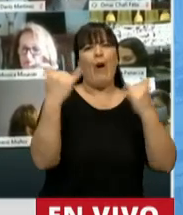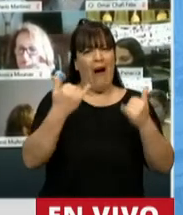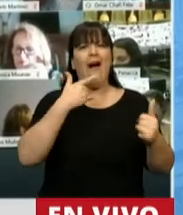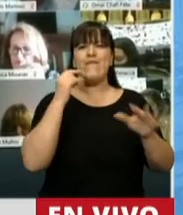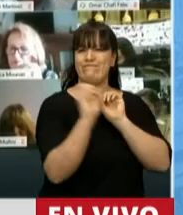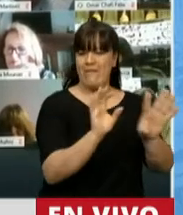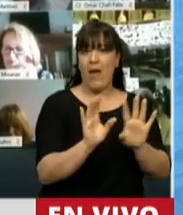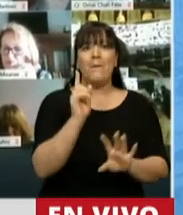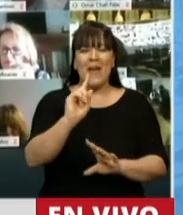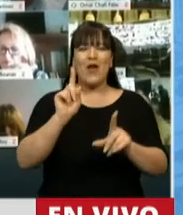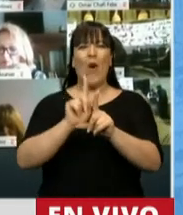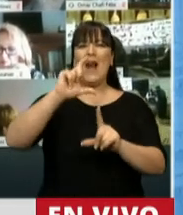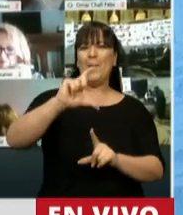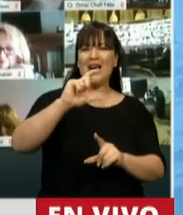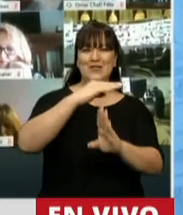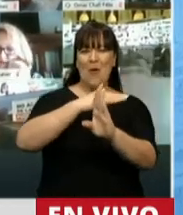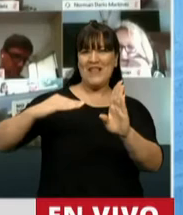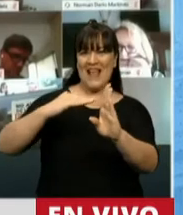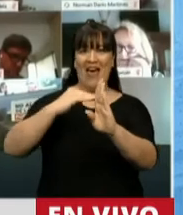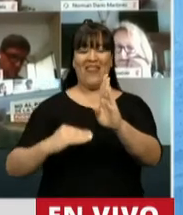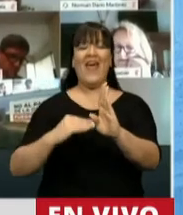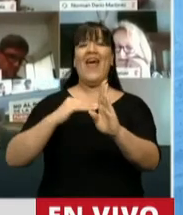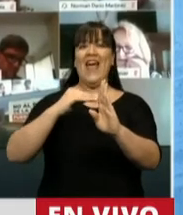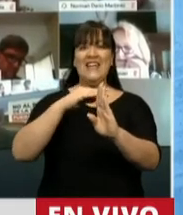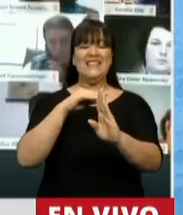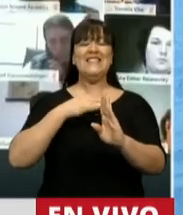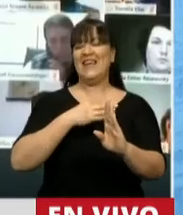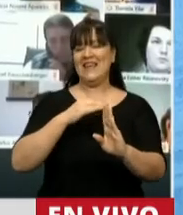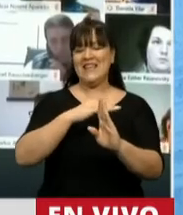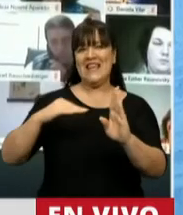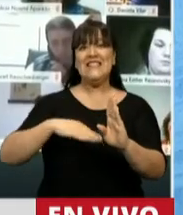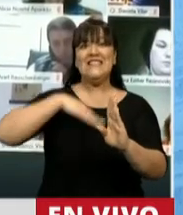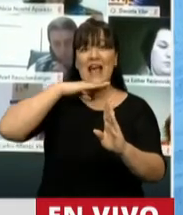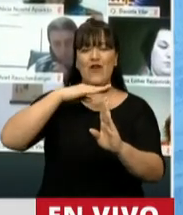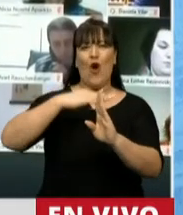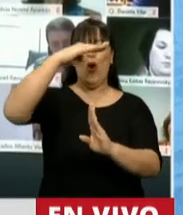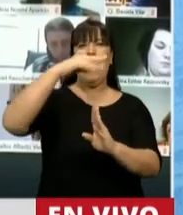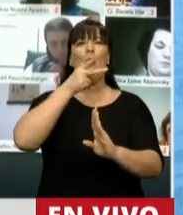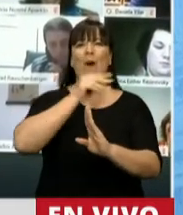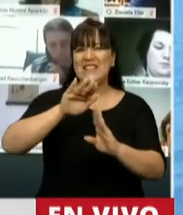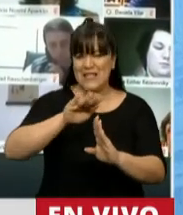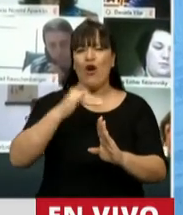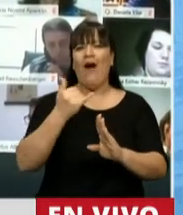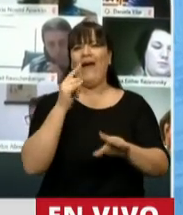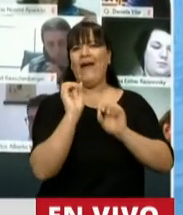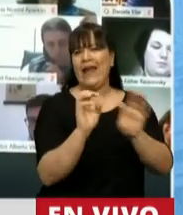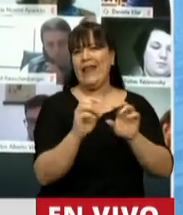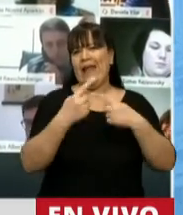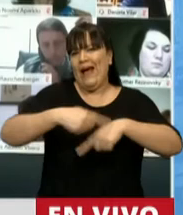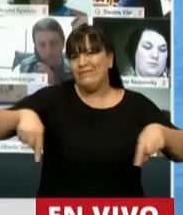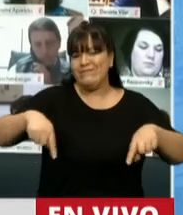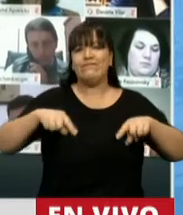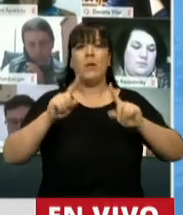criticar y si uno mira el vaso medio lleno, muchas cuestiones para resaltar. Y cuando uno habla básicamente de política